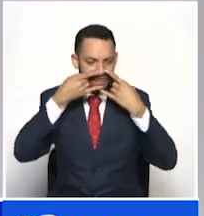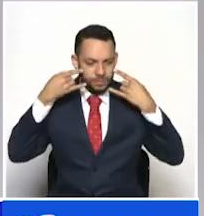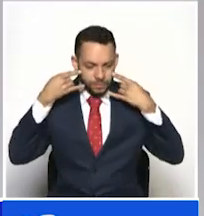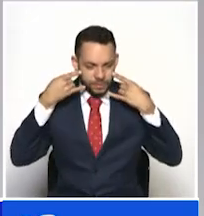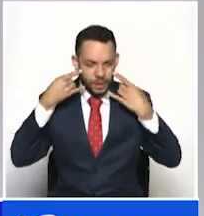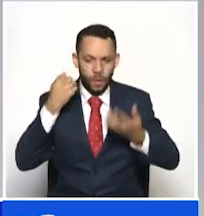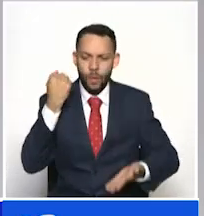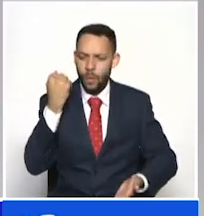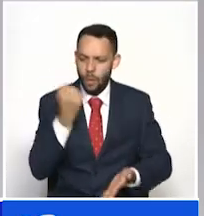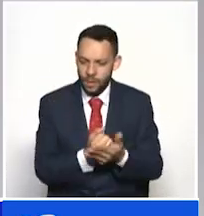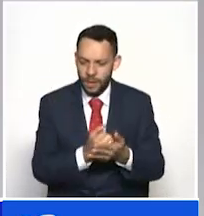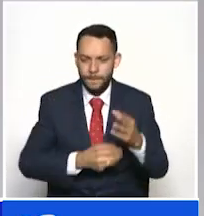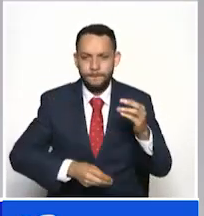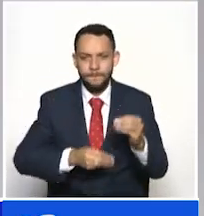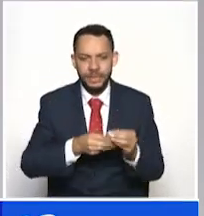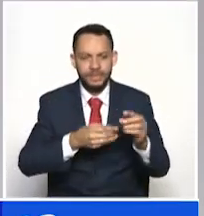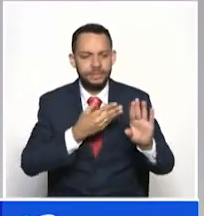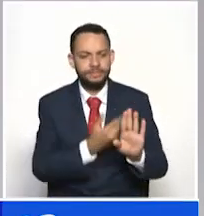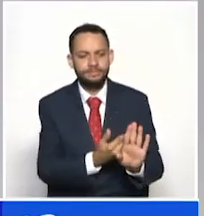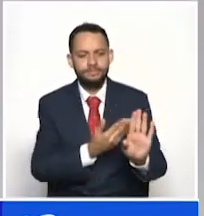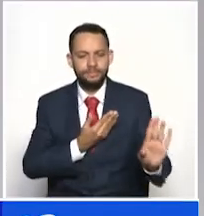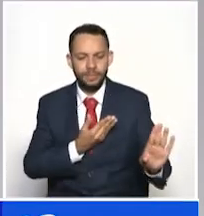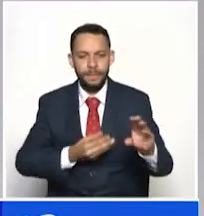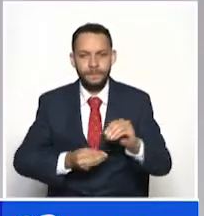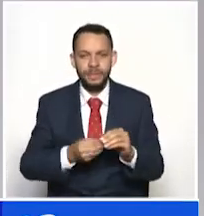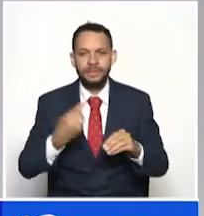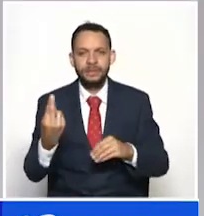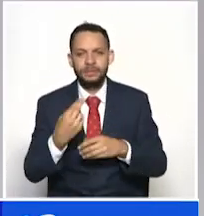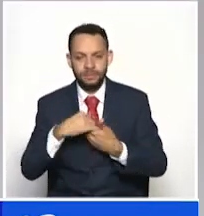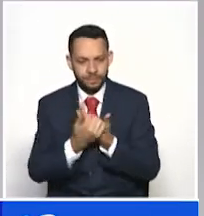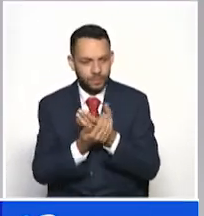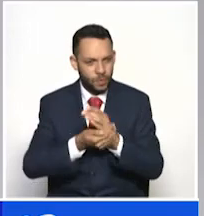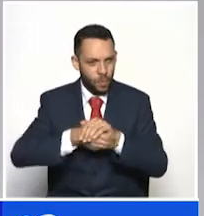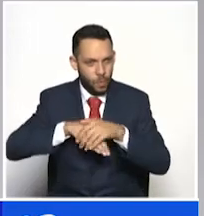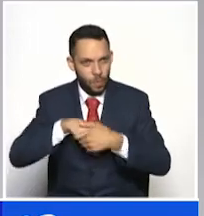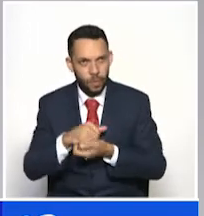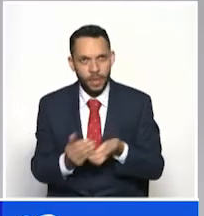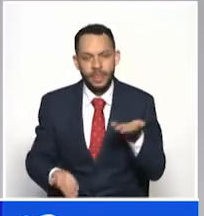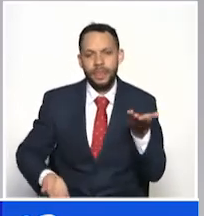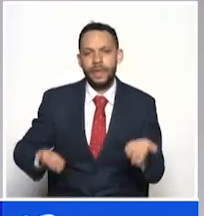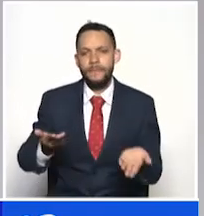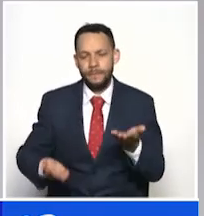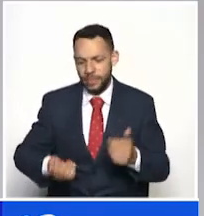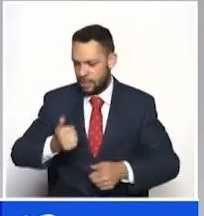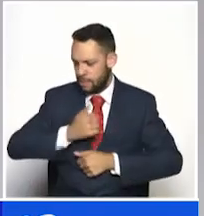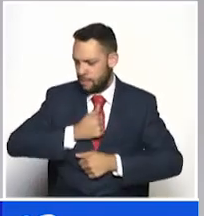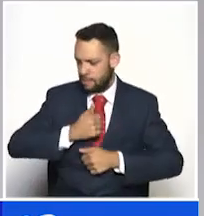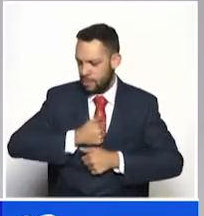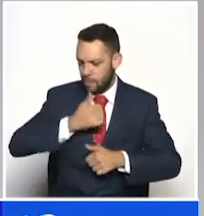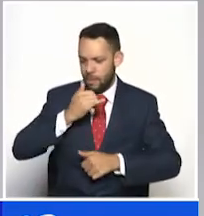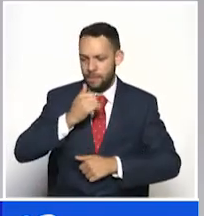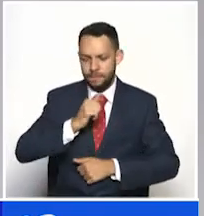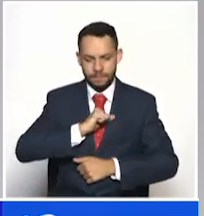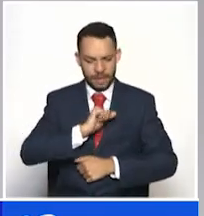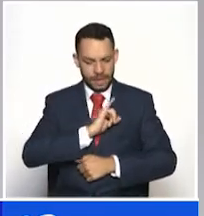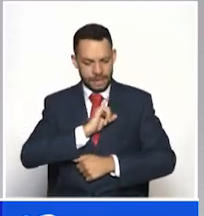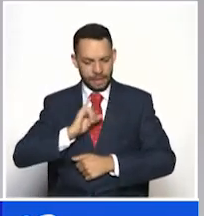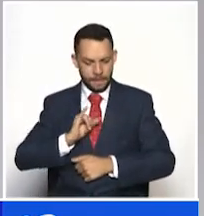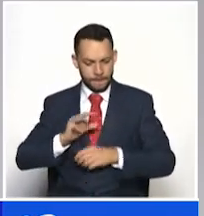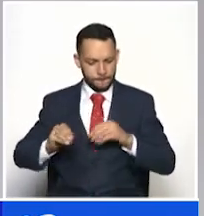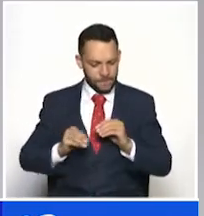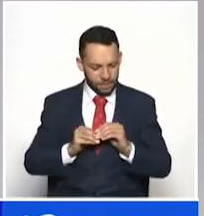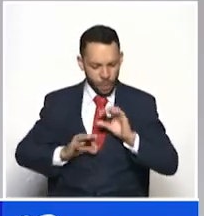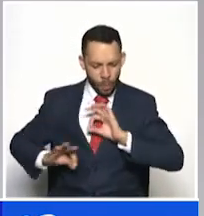obligatorio del tapabocas y lavado constante de manos. El cuidado depende de nosotros, de cada uno depende